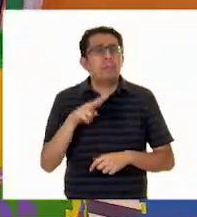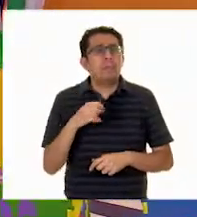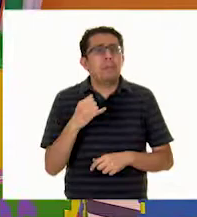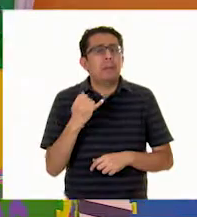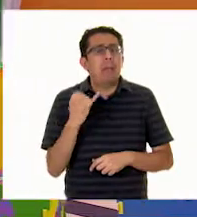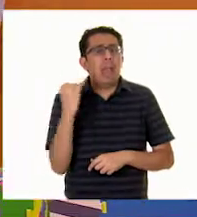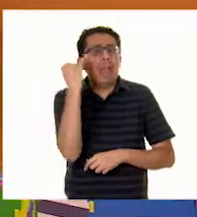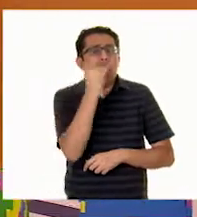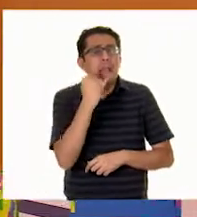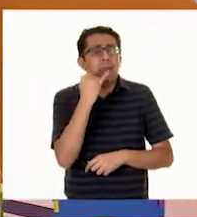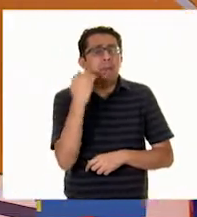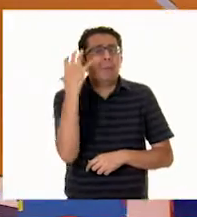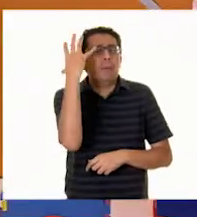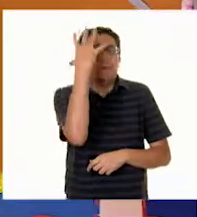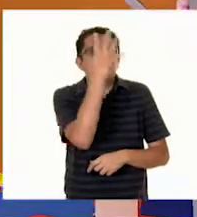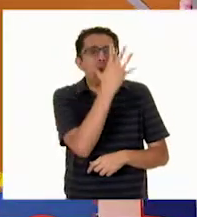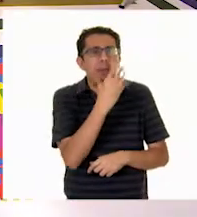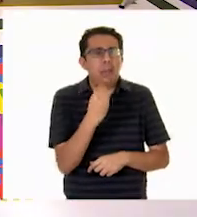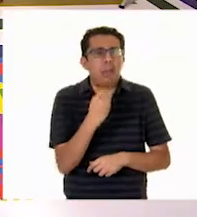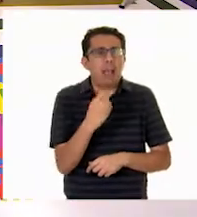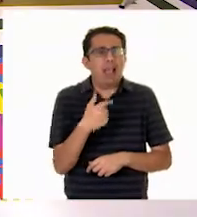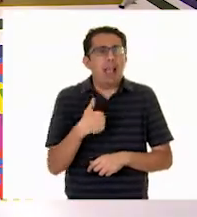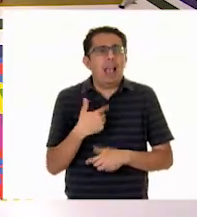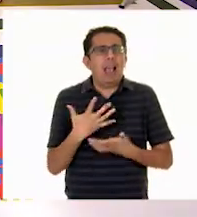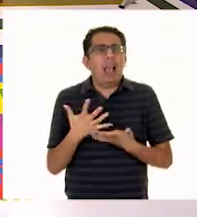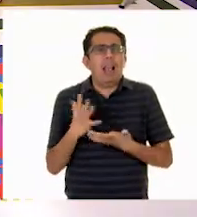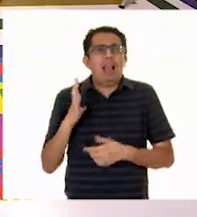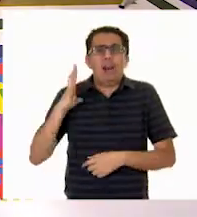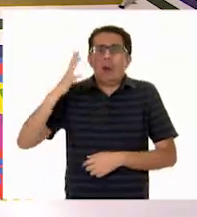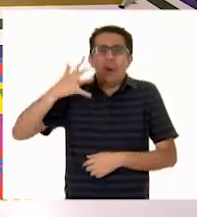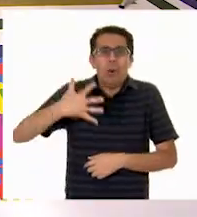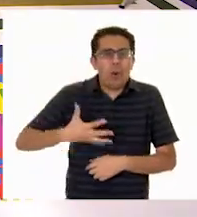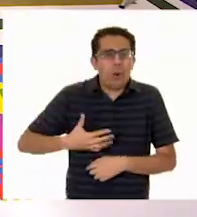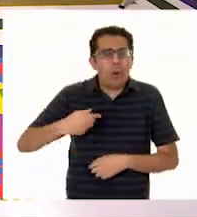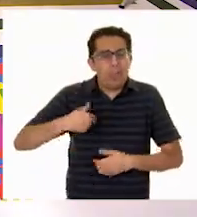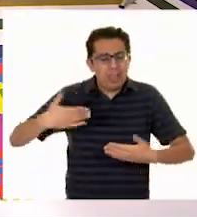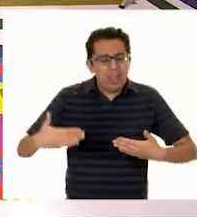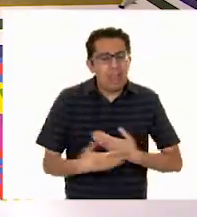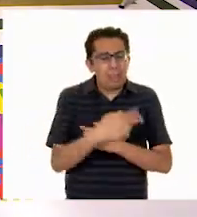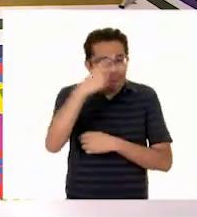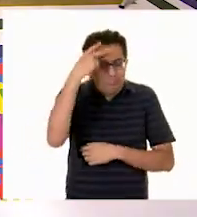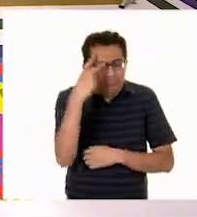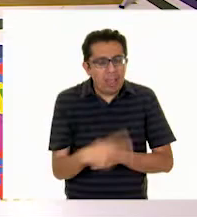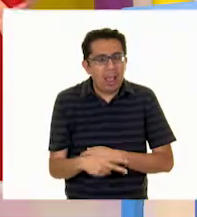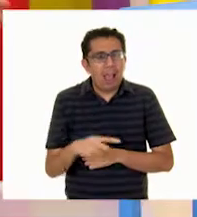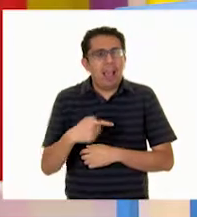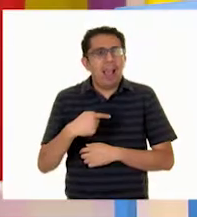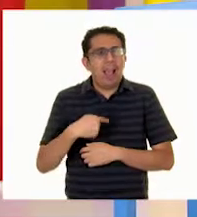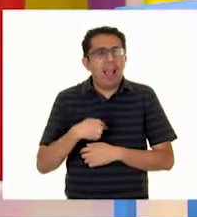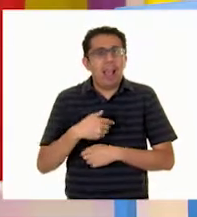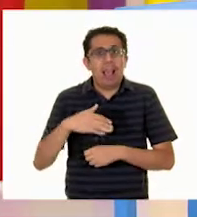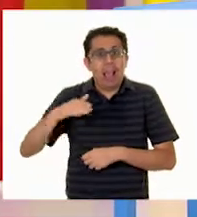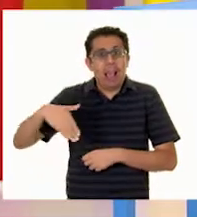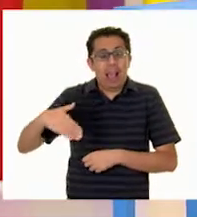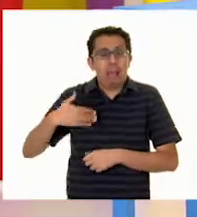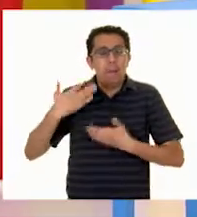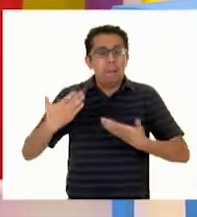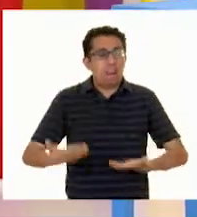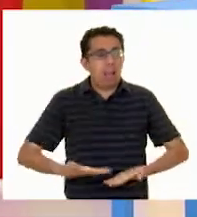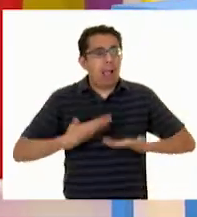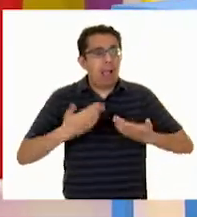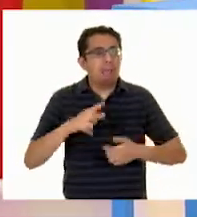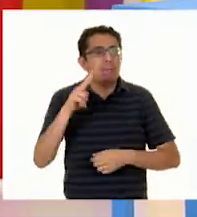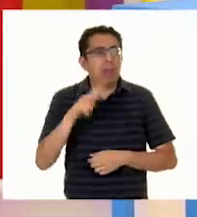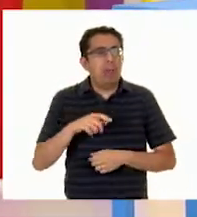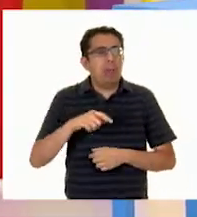¡Qué padre! ¡Ay! ¡Hasta dan ganas! ¡Qué orgullo ser mexicano! ¡Caramba! No pudimos evitar bailar ¿Verdad? Es que la riqueza De